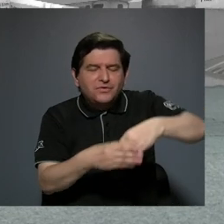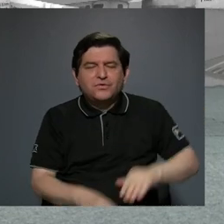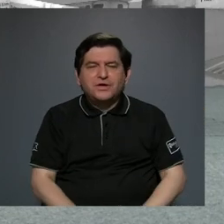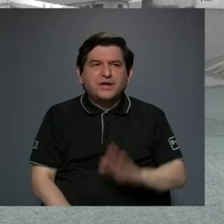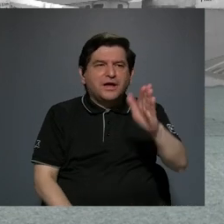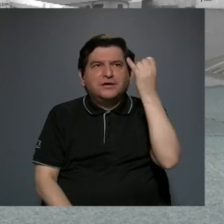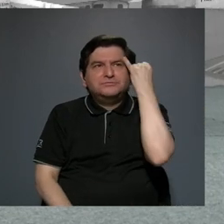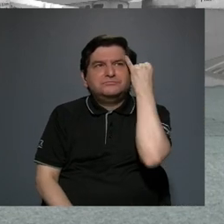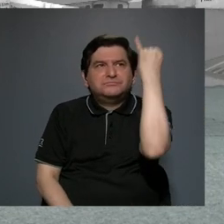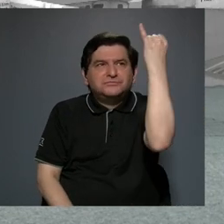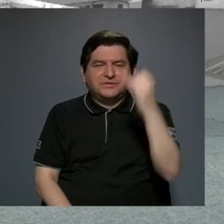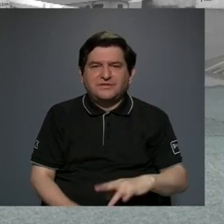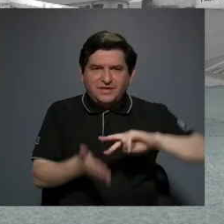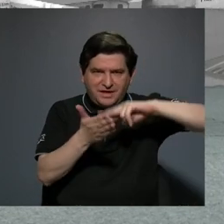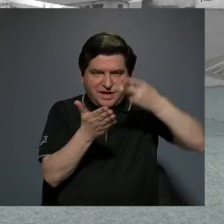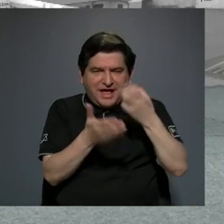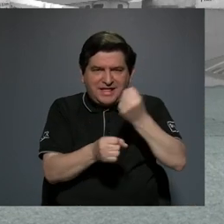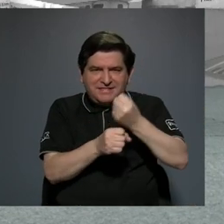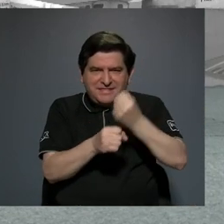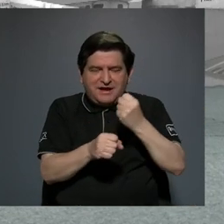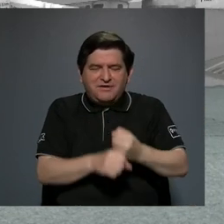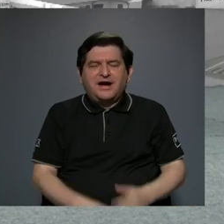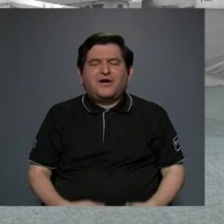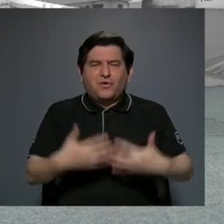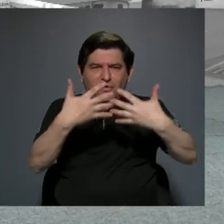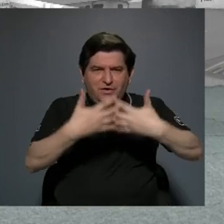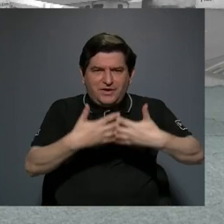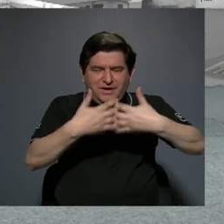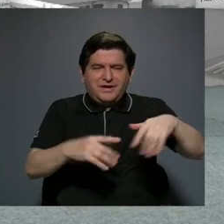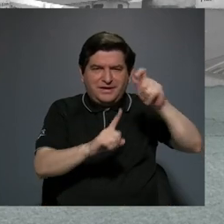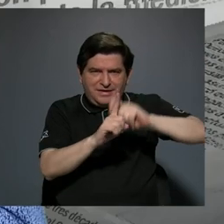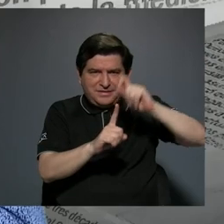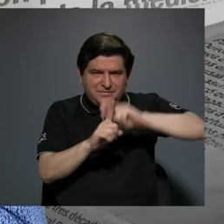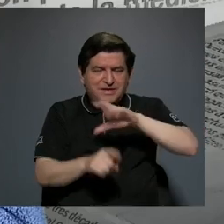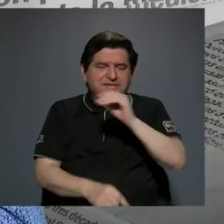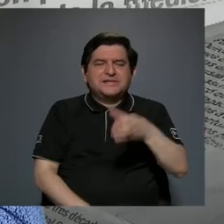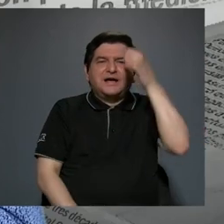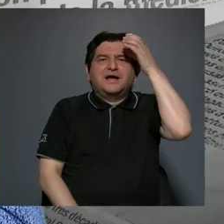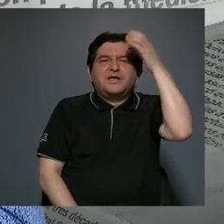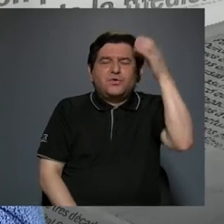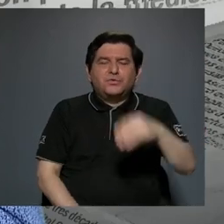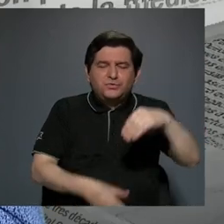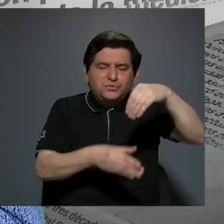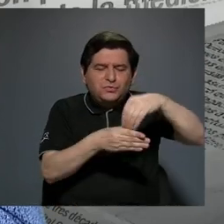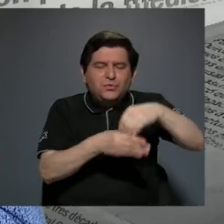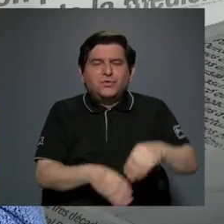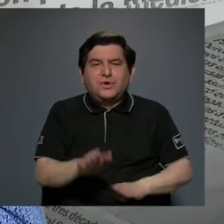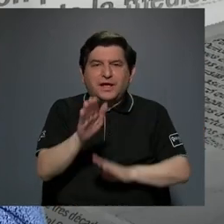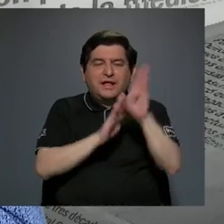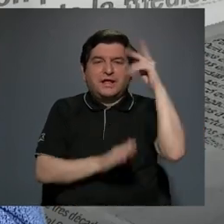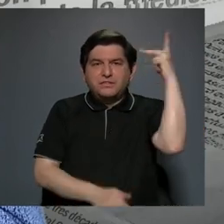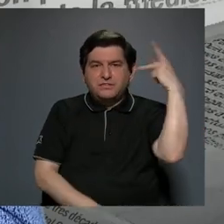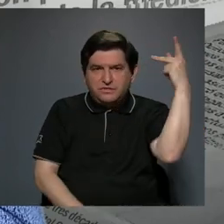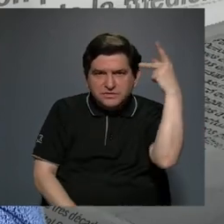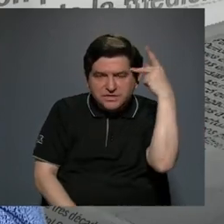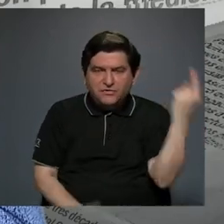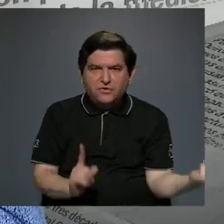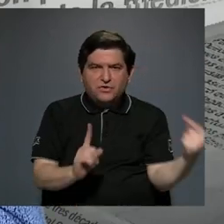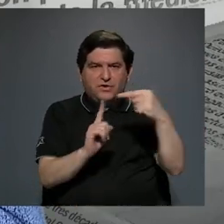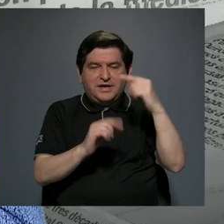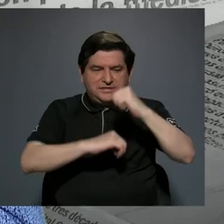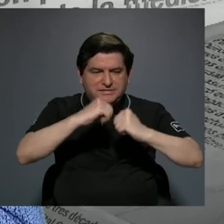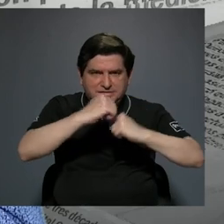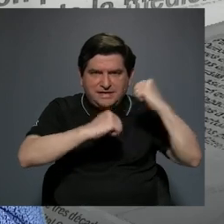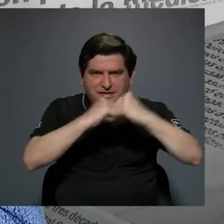concepciones lo que es el trabajo bananero y el aporte a la cultura, al desarrollo político, incluso a la